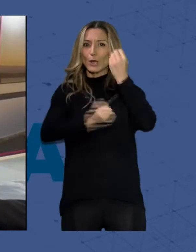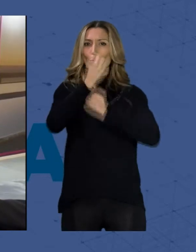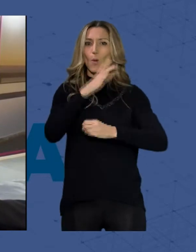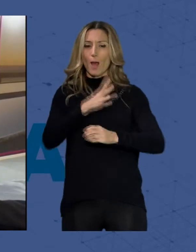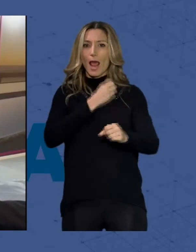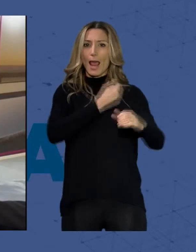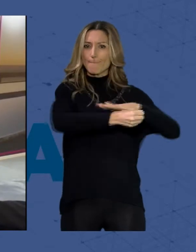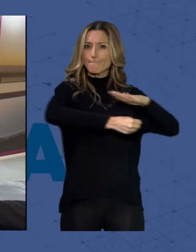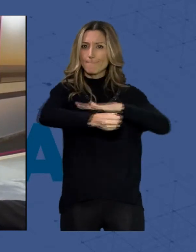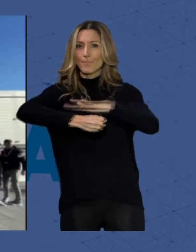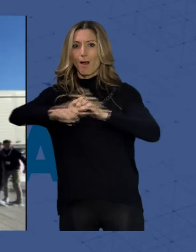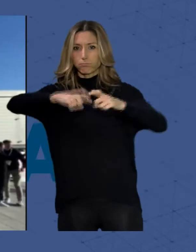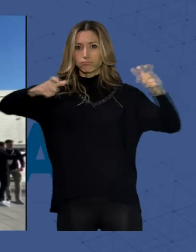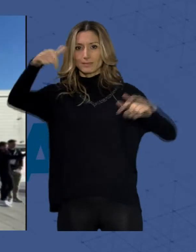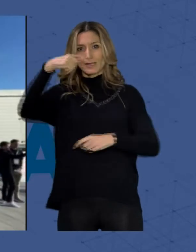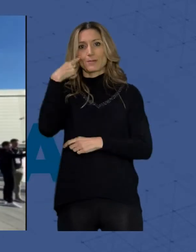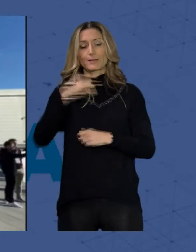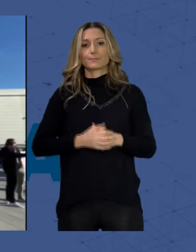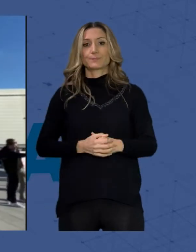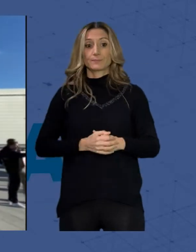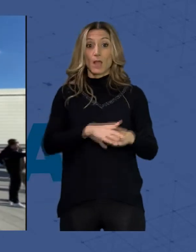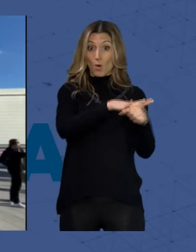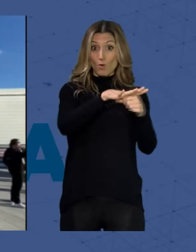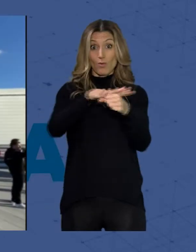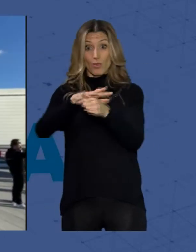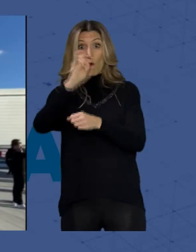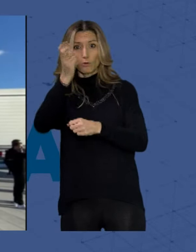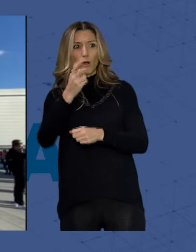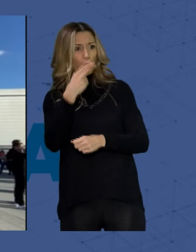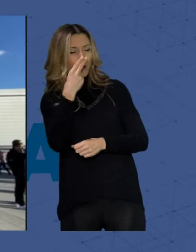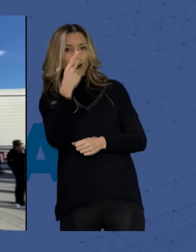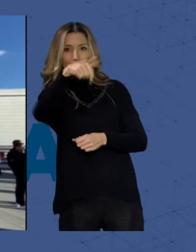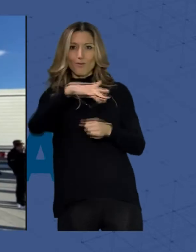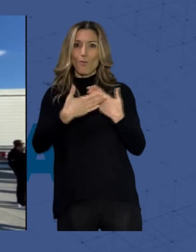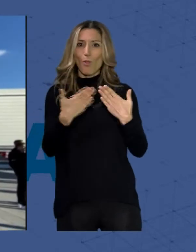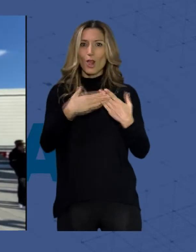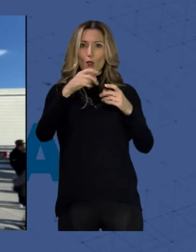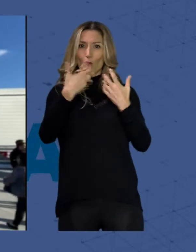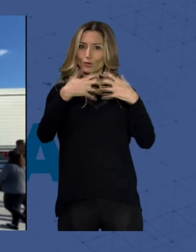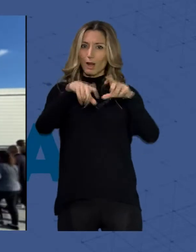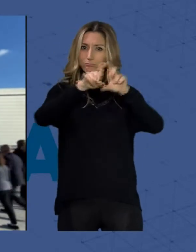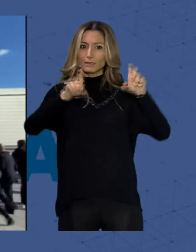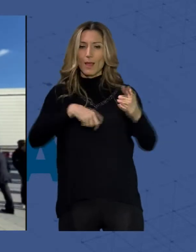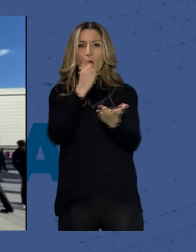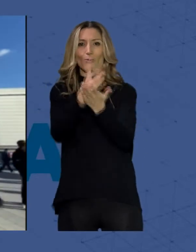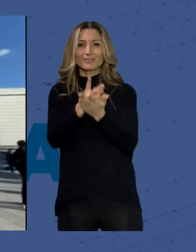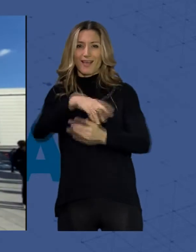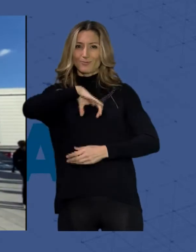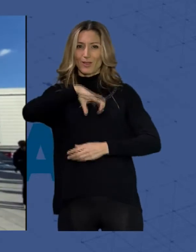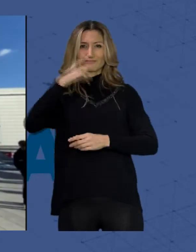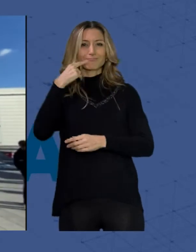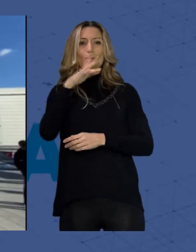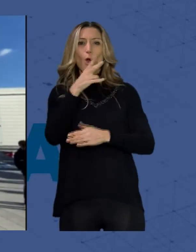empleo para toda Almería. Si bien otras provincias han interesado por el modelo de turismo industrial y la gran apuesta de la Diputación Provincial de Almería por el